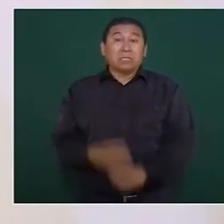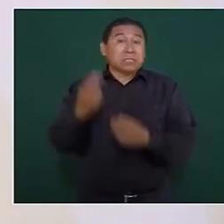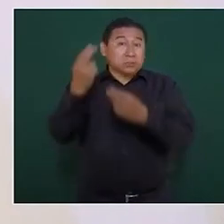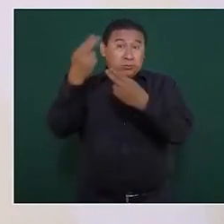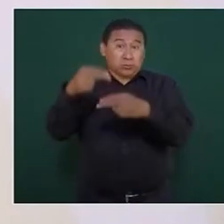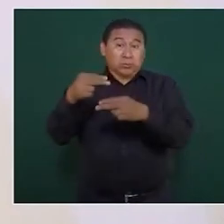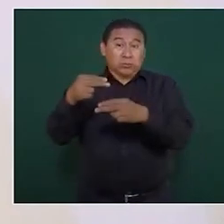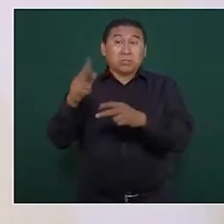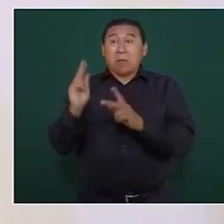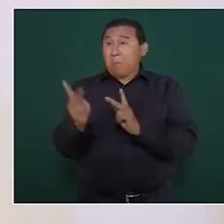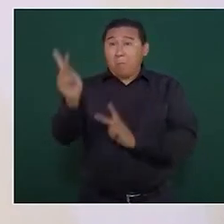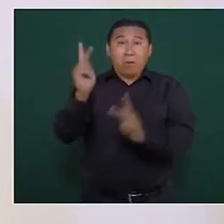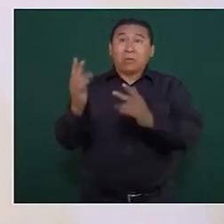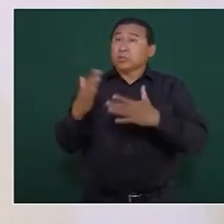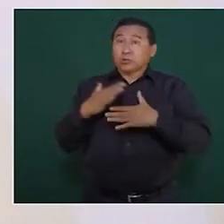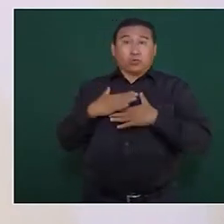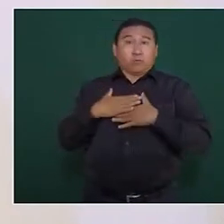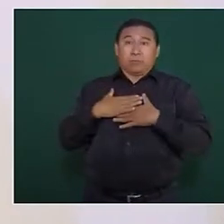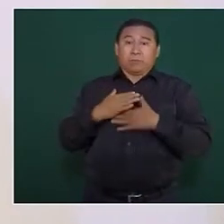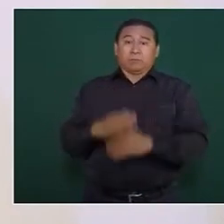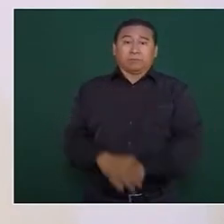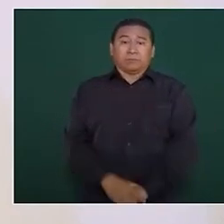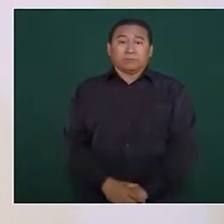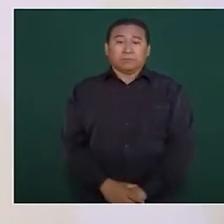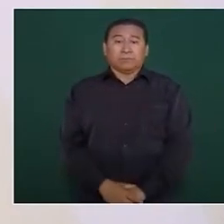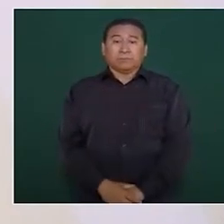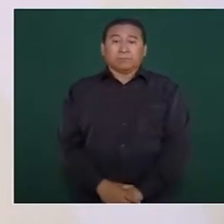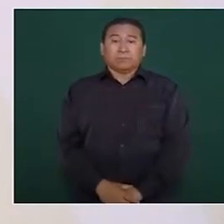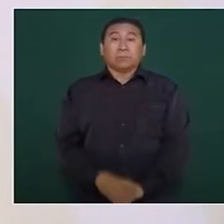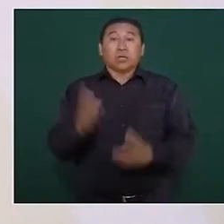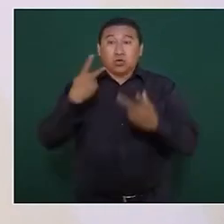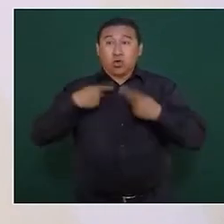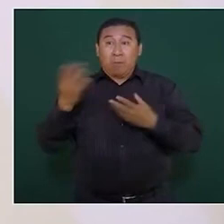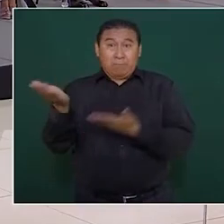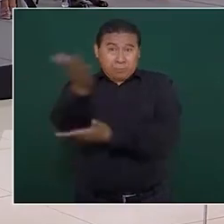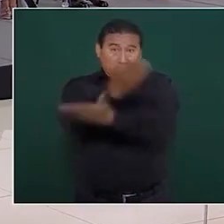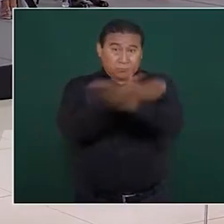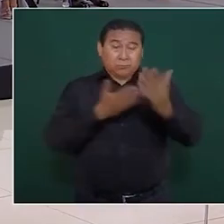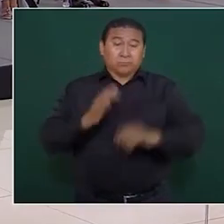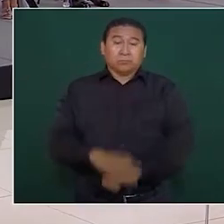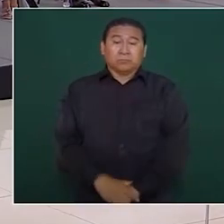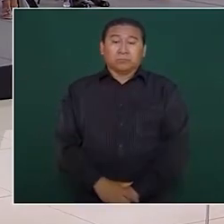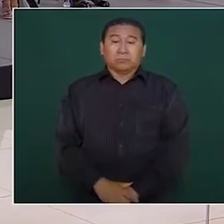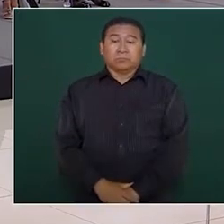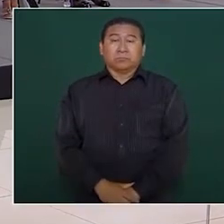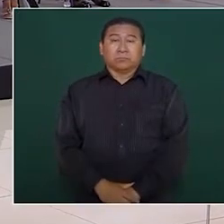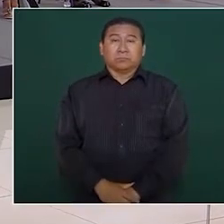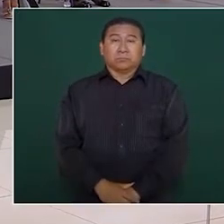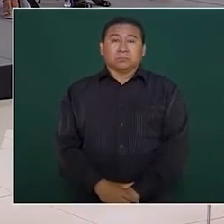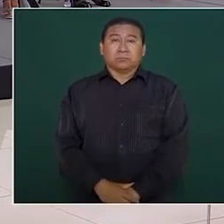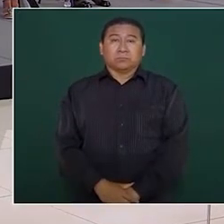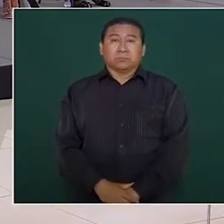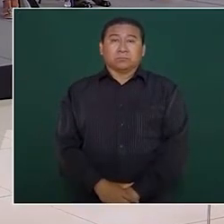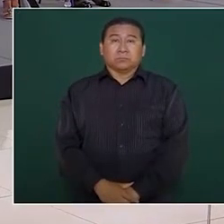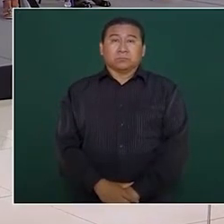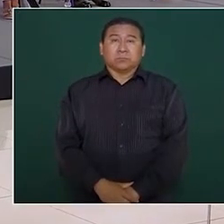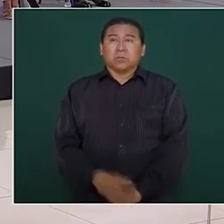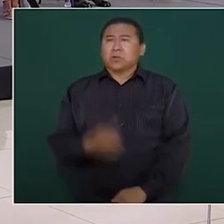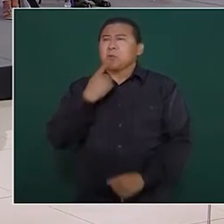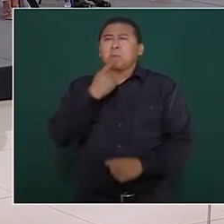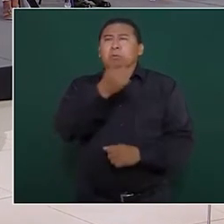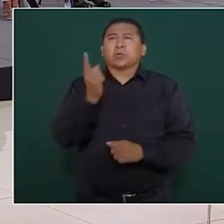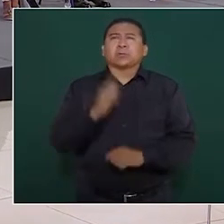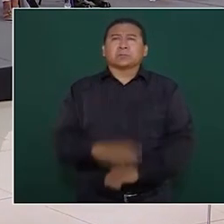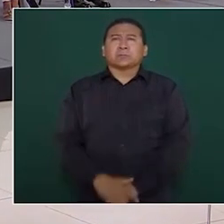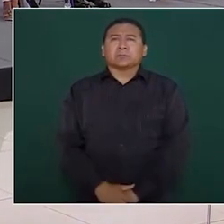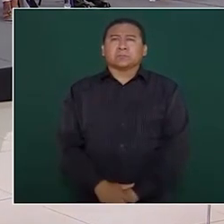asunto del pueblo no es conmigo es con la gente este yo lo que puedo decir